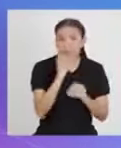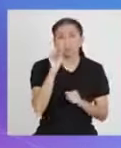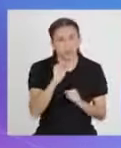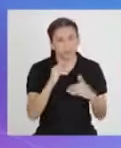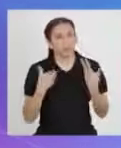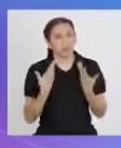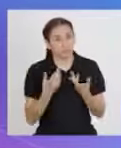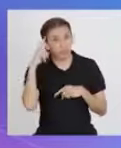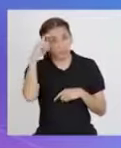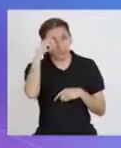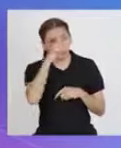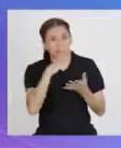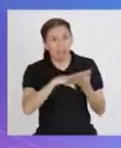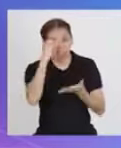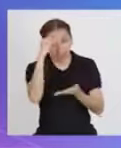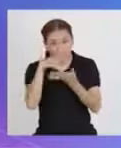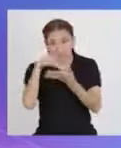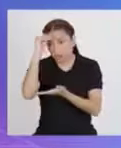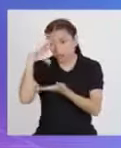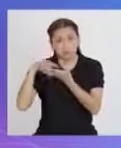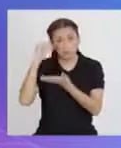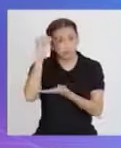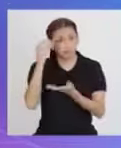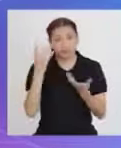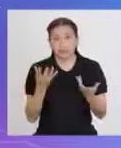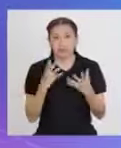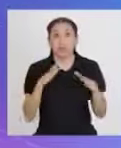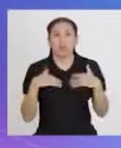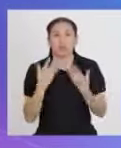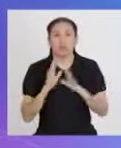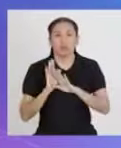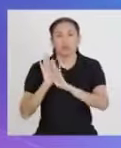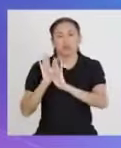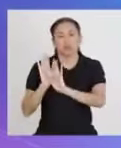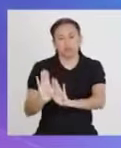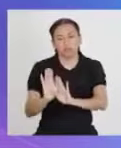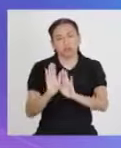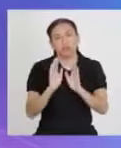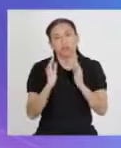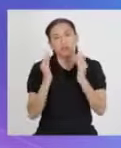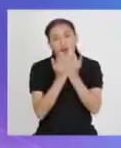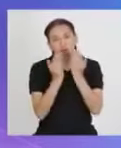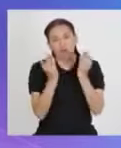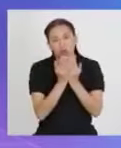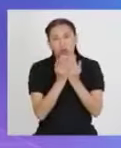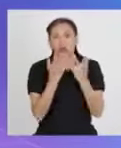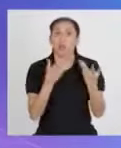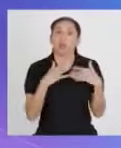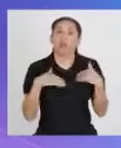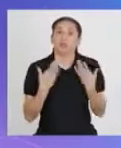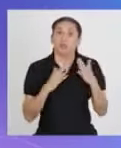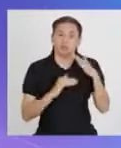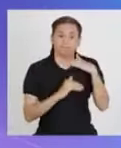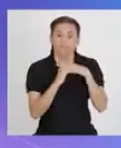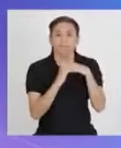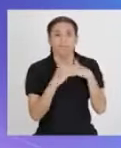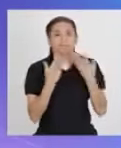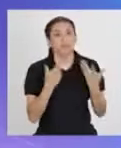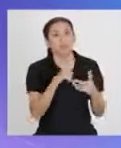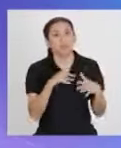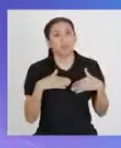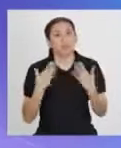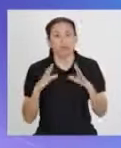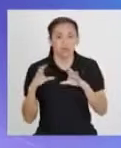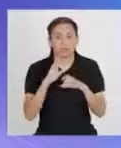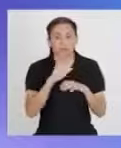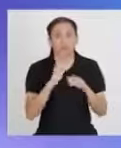Podría tener dificultad para aprender, lo que podría llevarles a dejar la escuela, y eso limitaría las posibilidades de lo